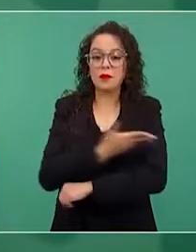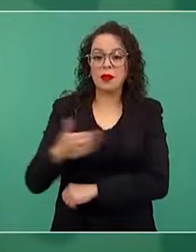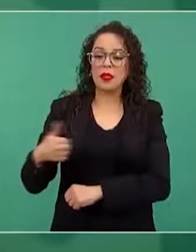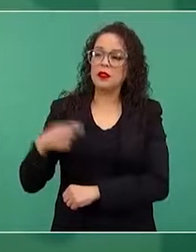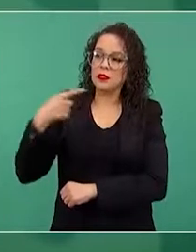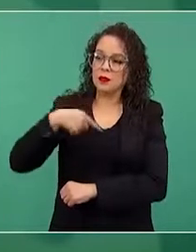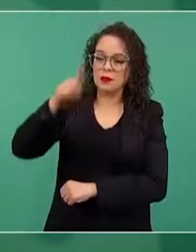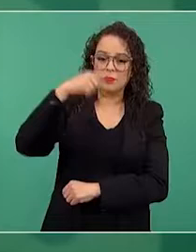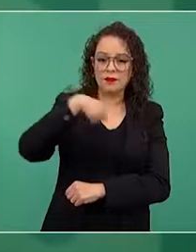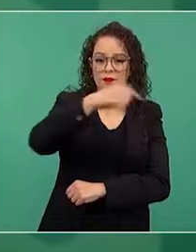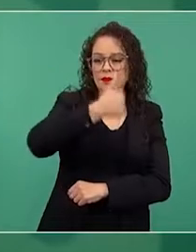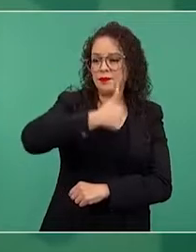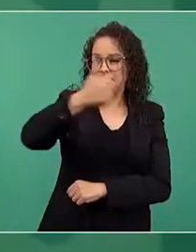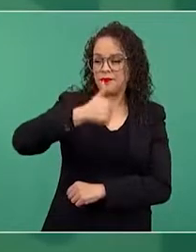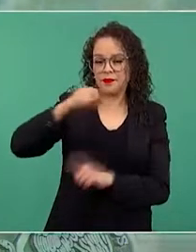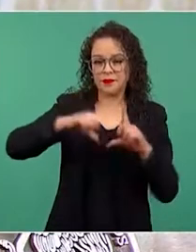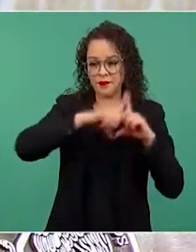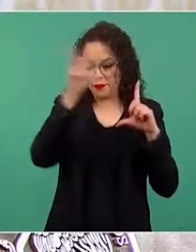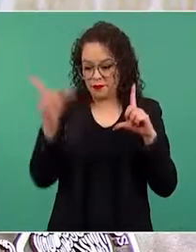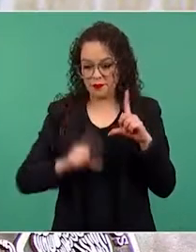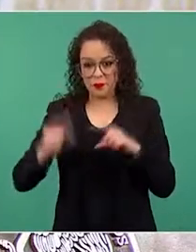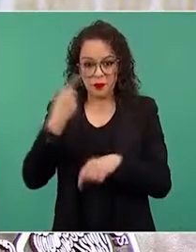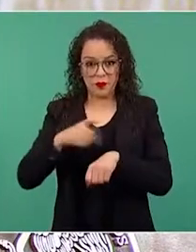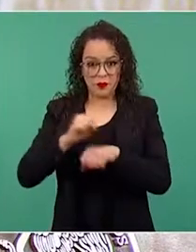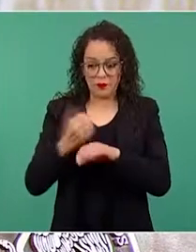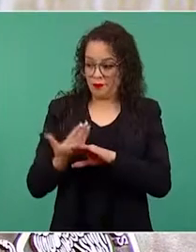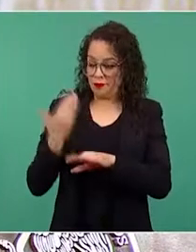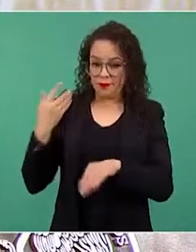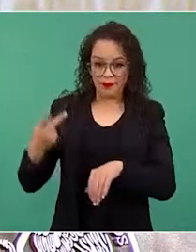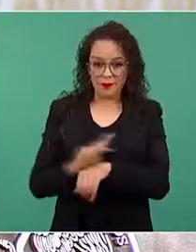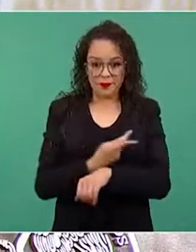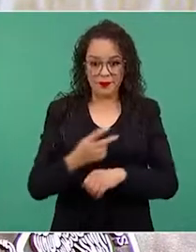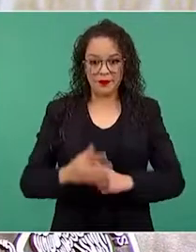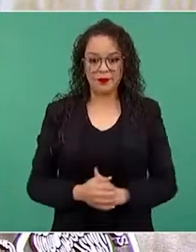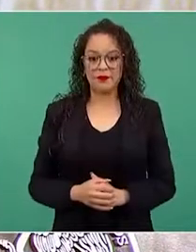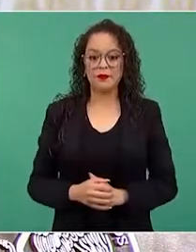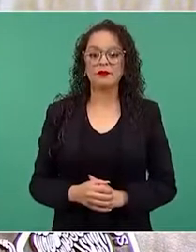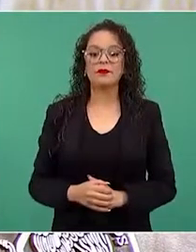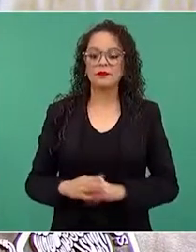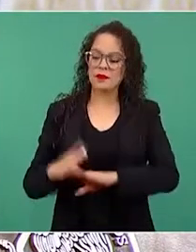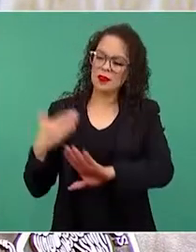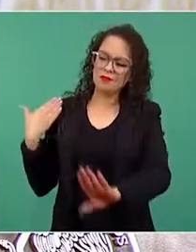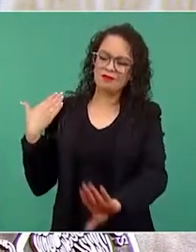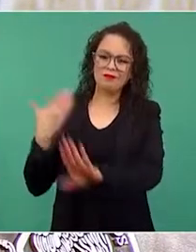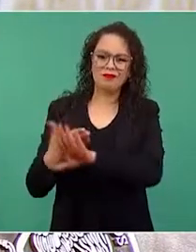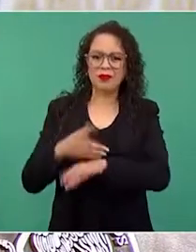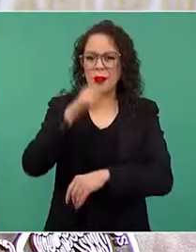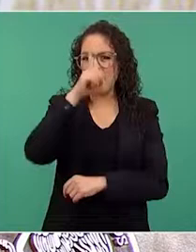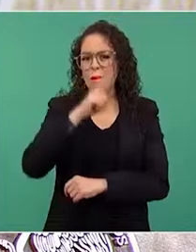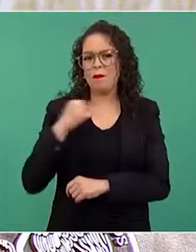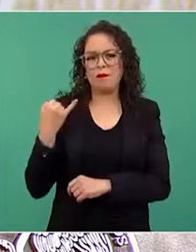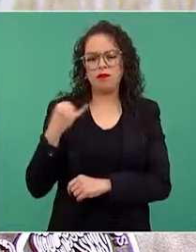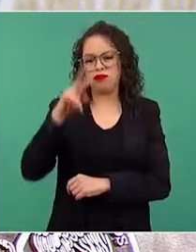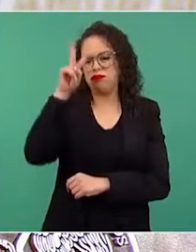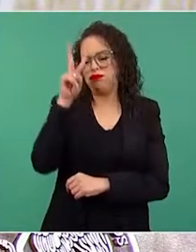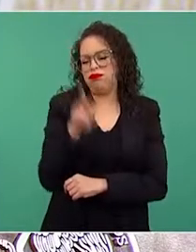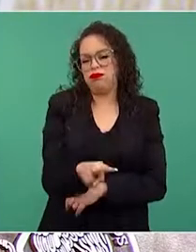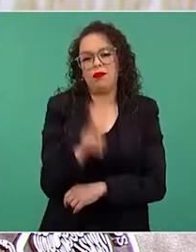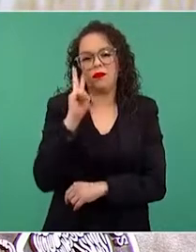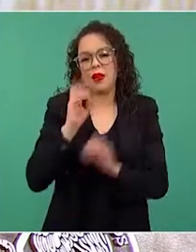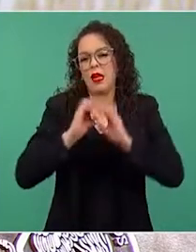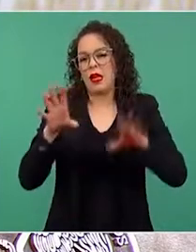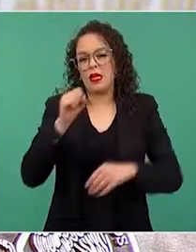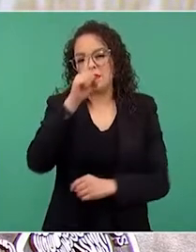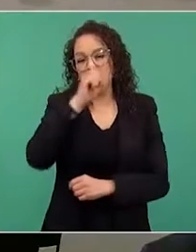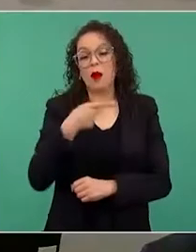México la semana pasada, circuló un ataque burdo al mandatario con una mentira muy evidente, pero que